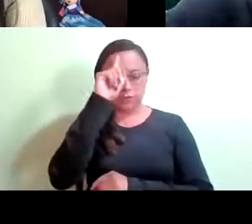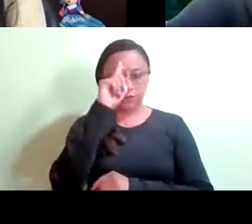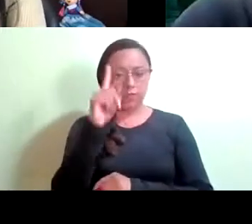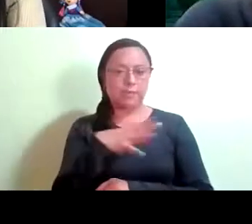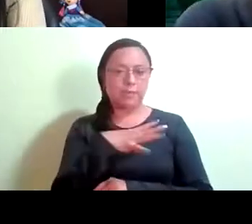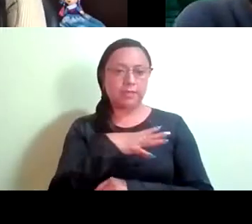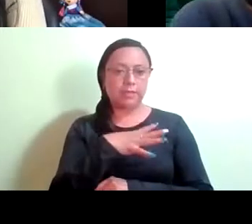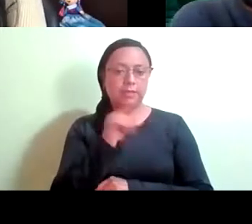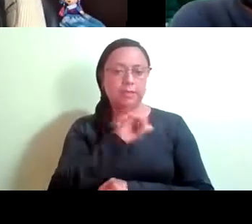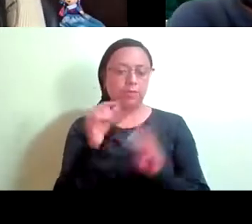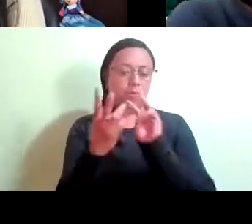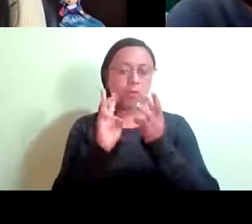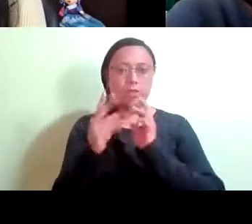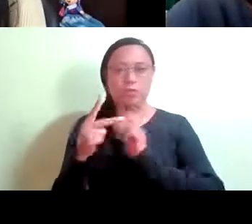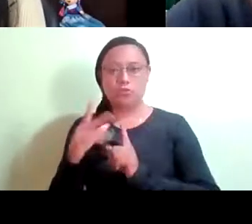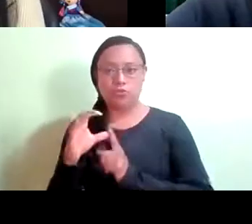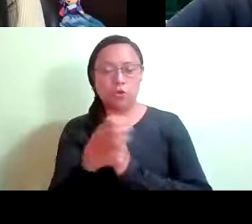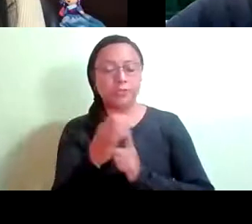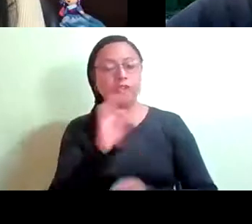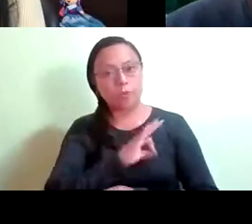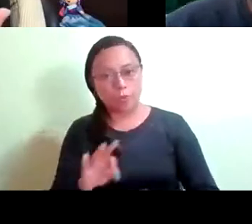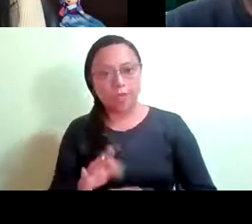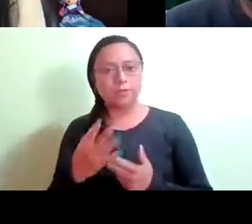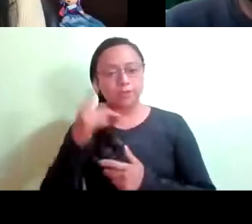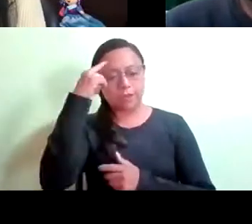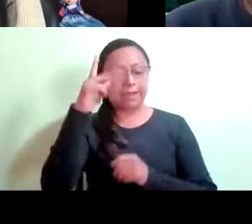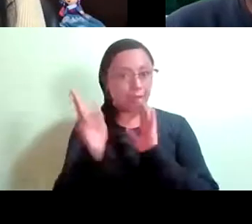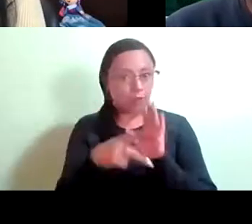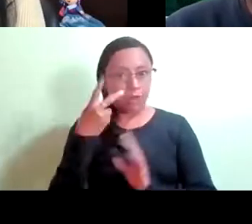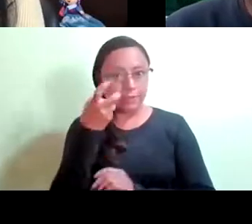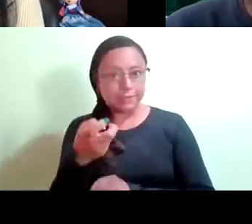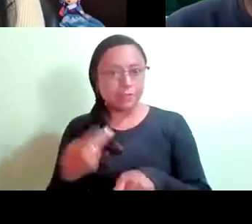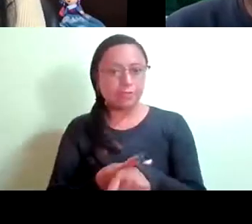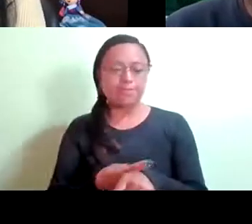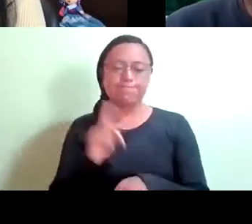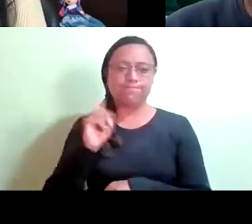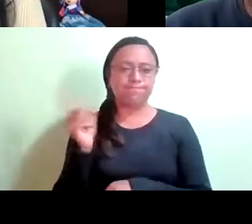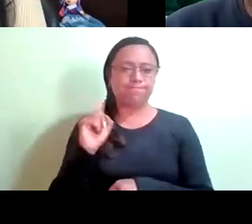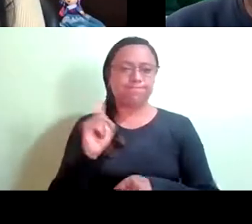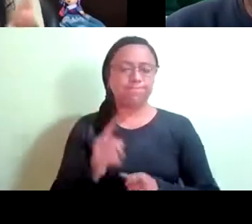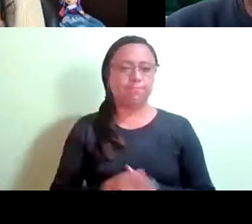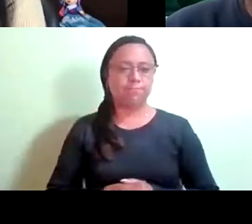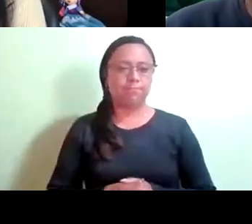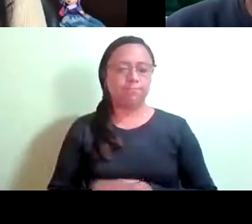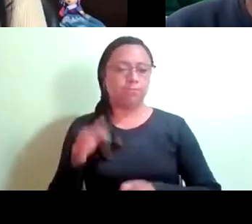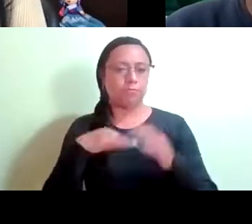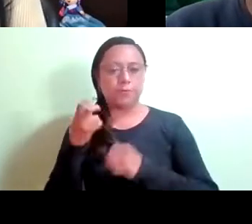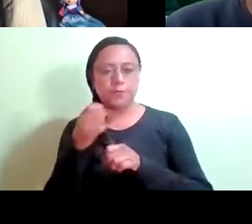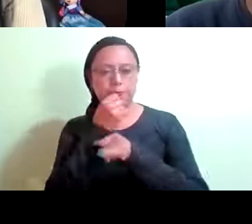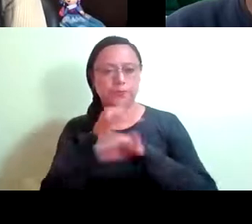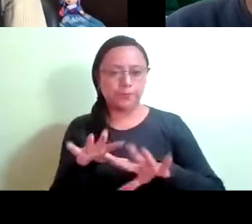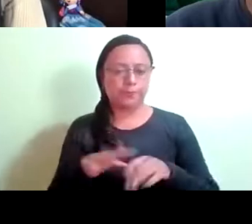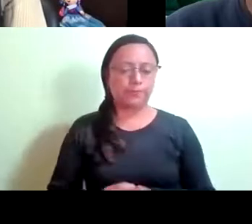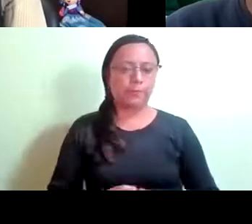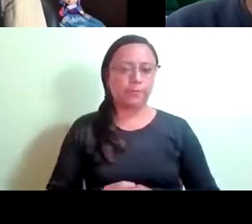en el chat que hice de la comisión, lo pongamos para que no vuelva a pasar esta, este, pues, mal, mala información, puedo decir